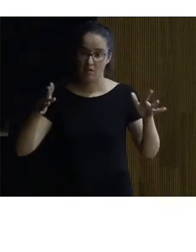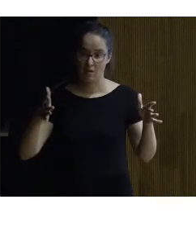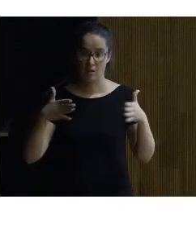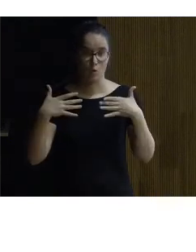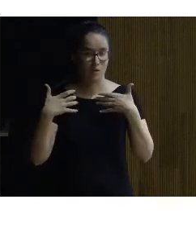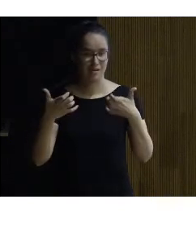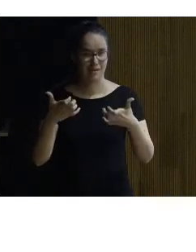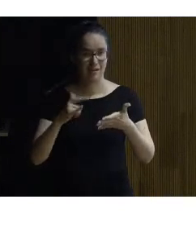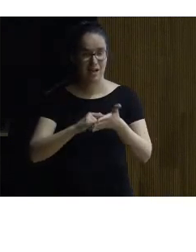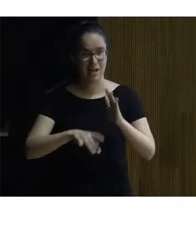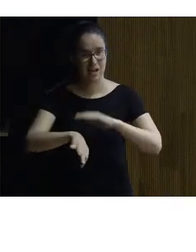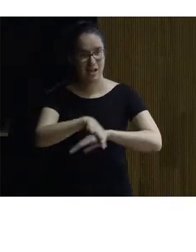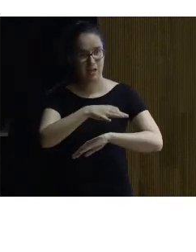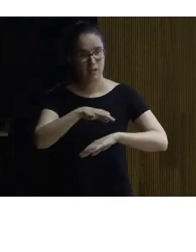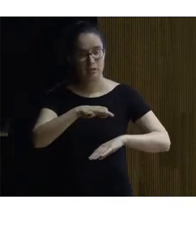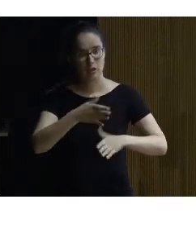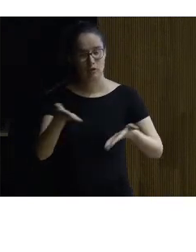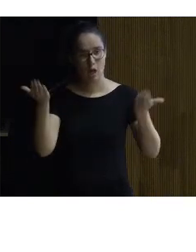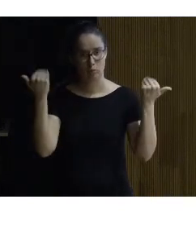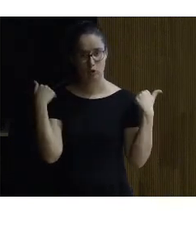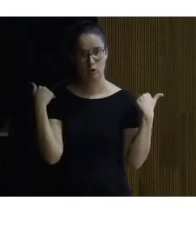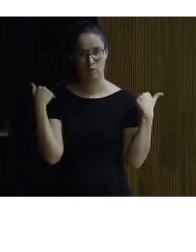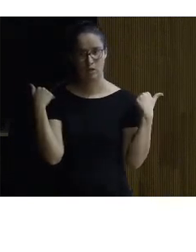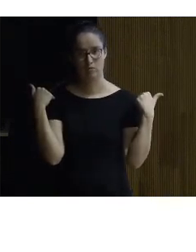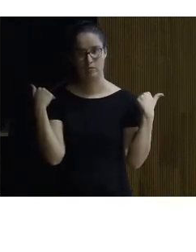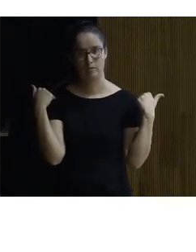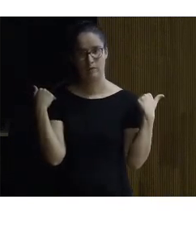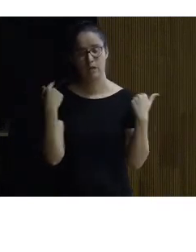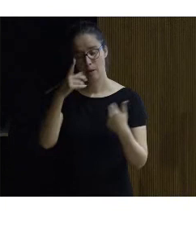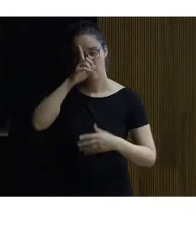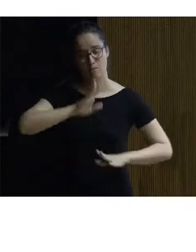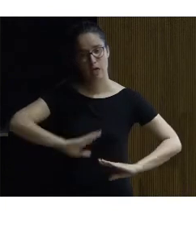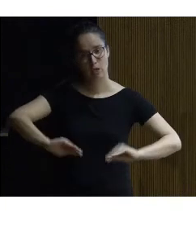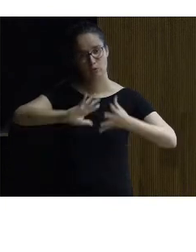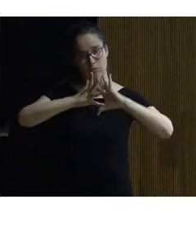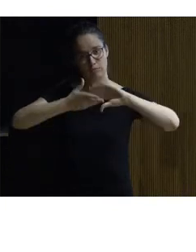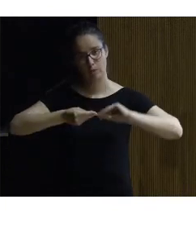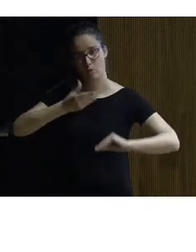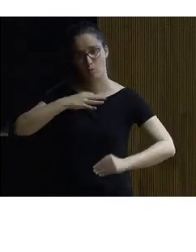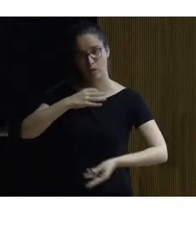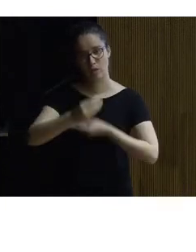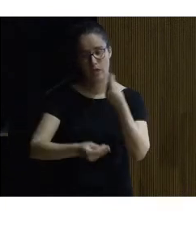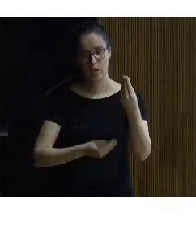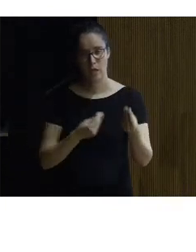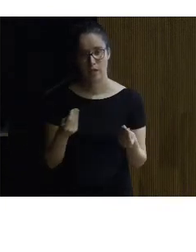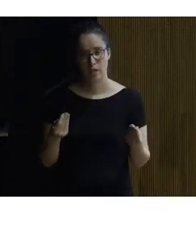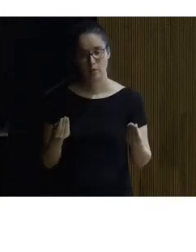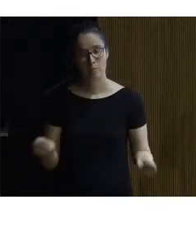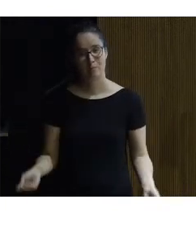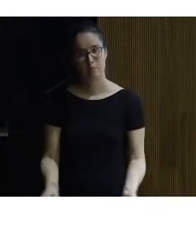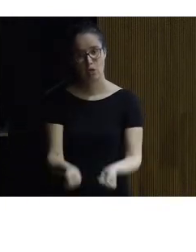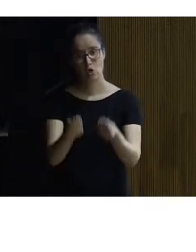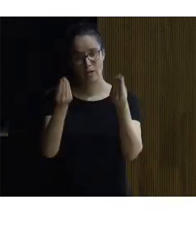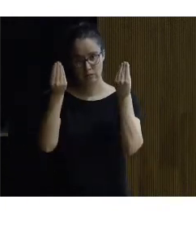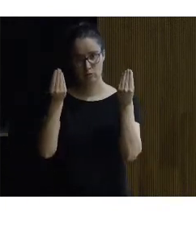arquitecto bien responsable de su propia estética pues pueda intervenir mejorando en lo